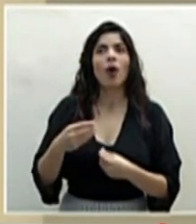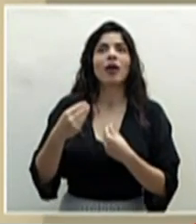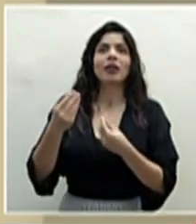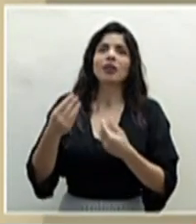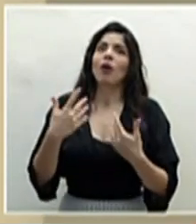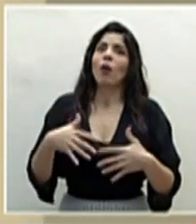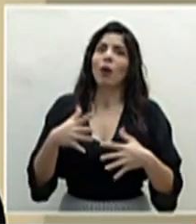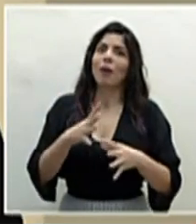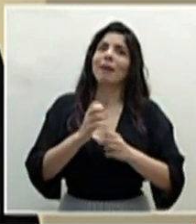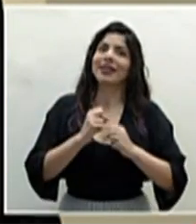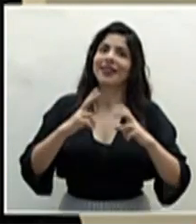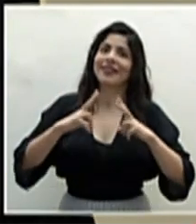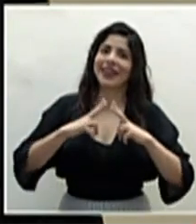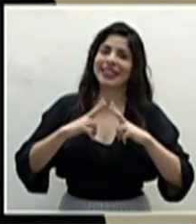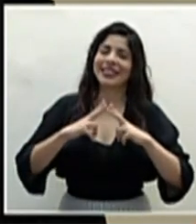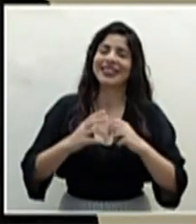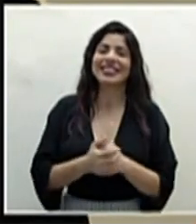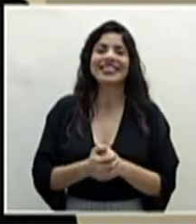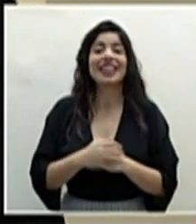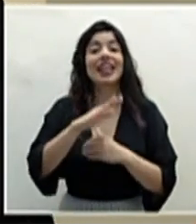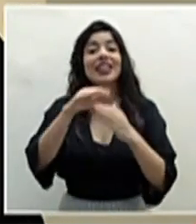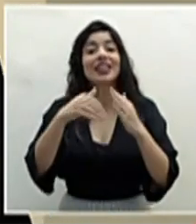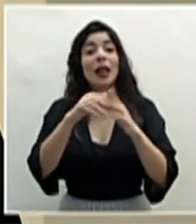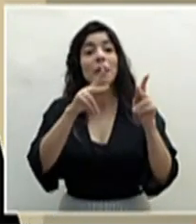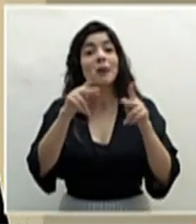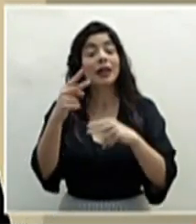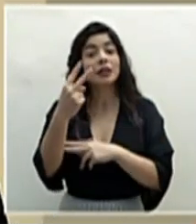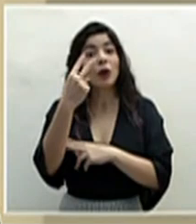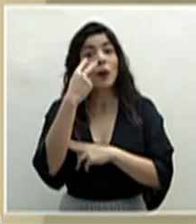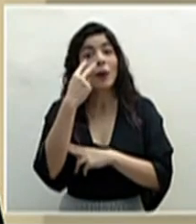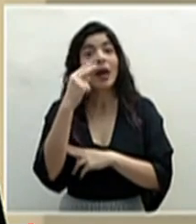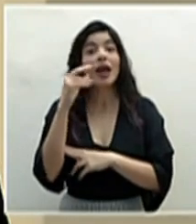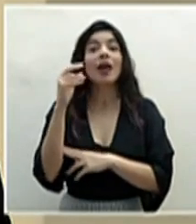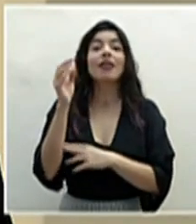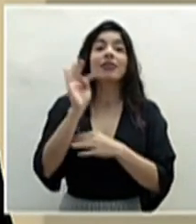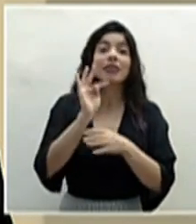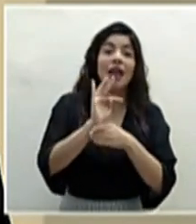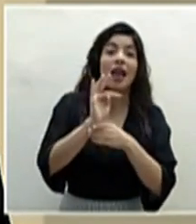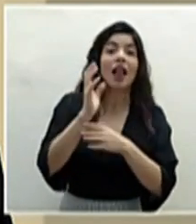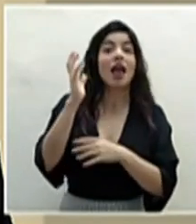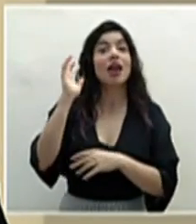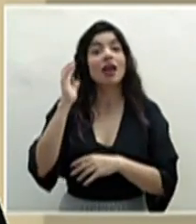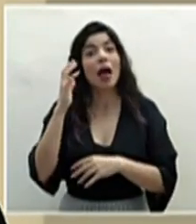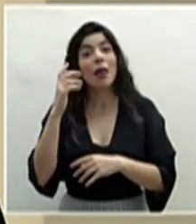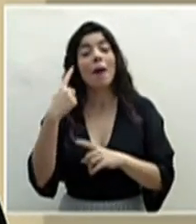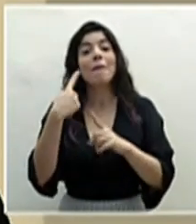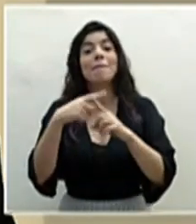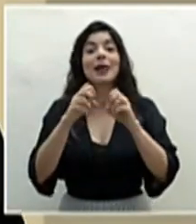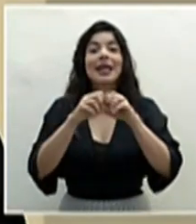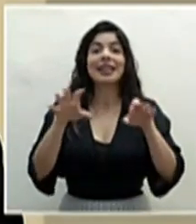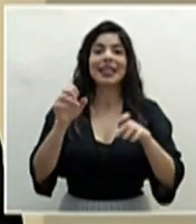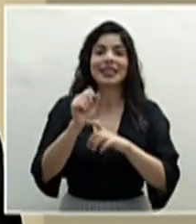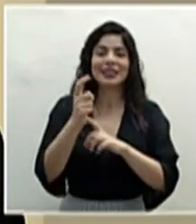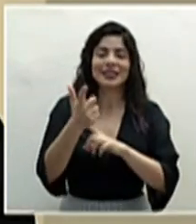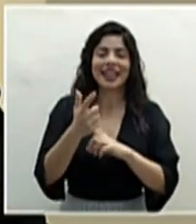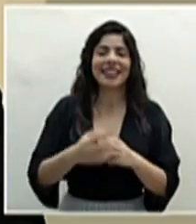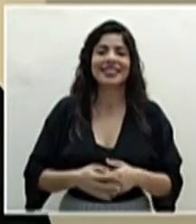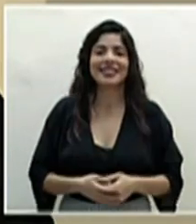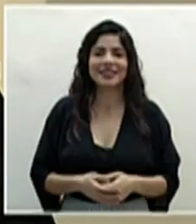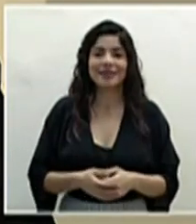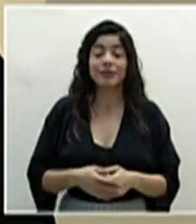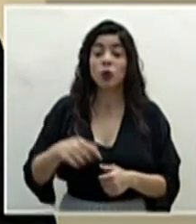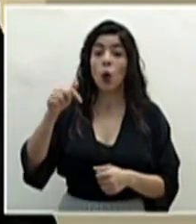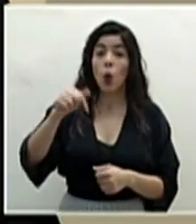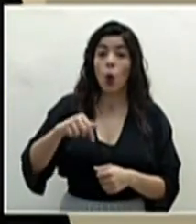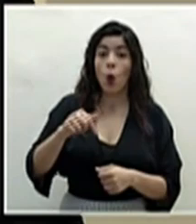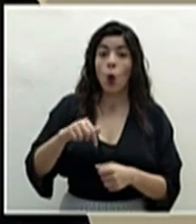de vacaciones. A todos los televidentes, radio oyentes, incluso todos los seguidores de redes sociales. Al